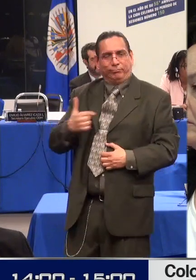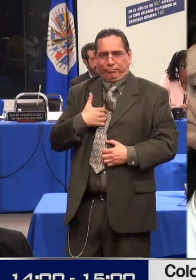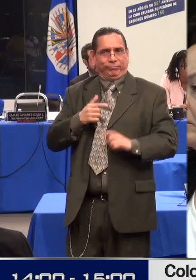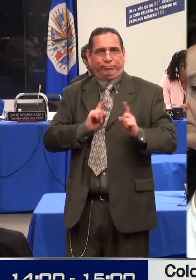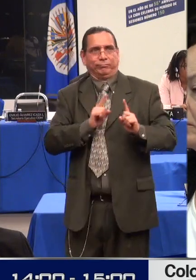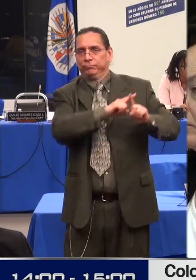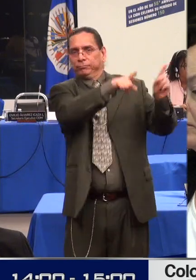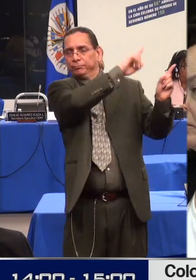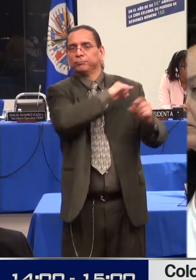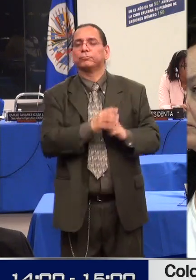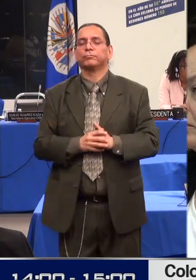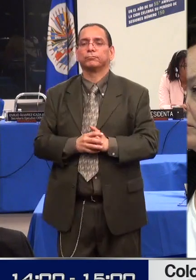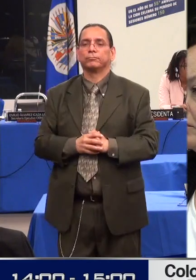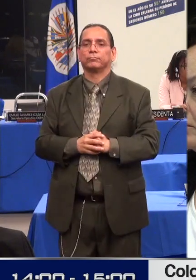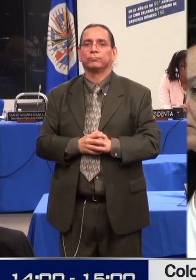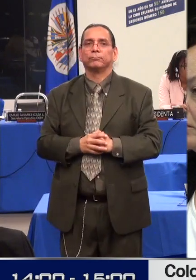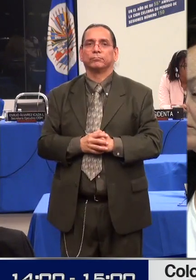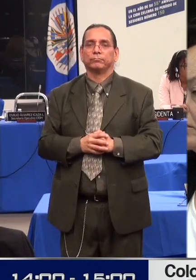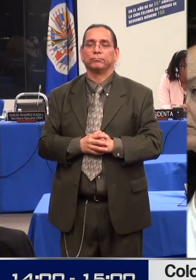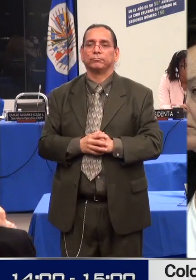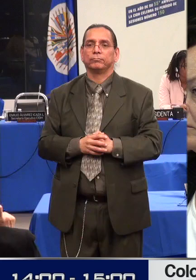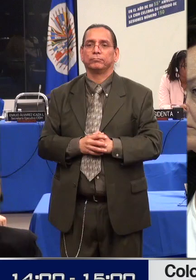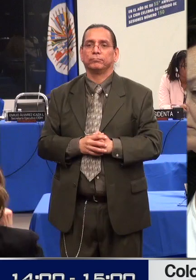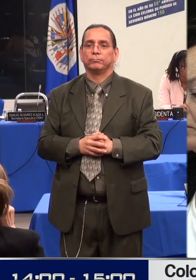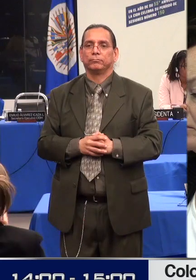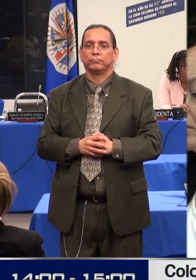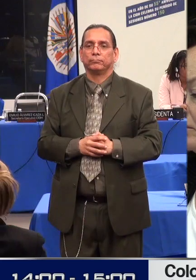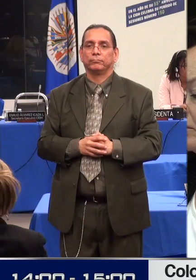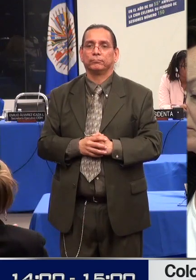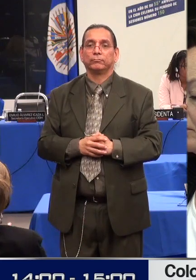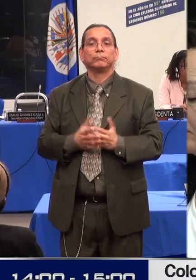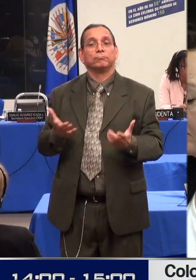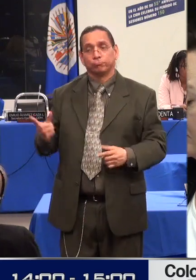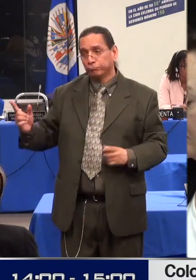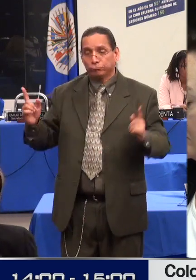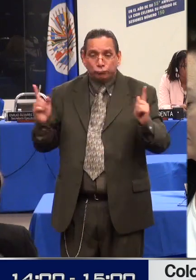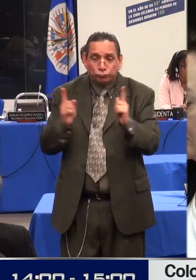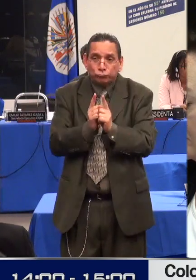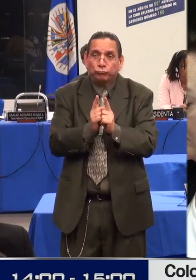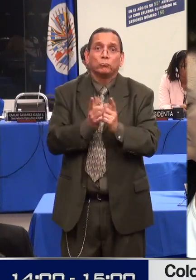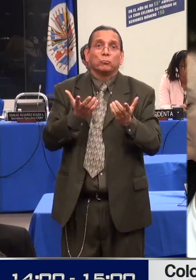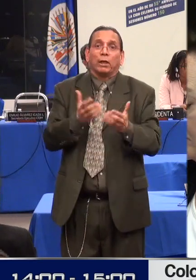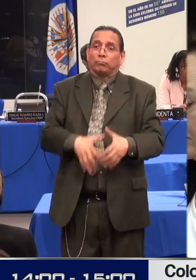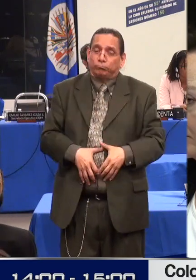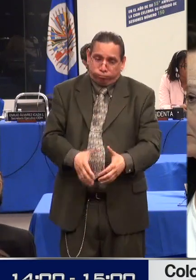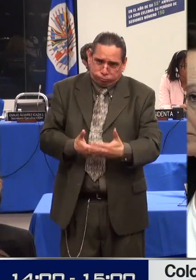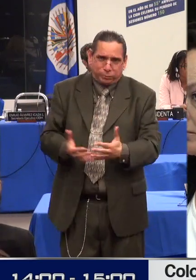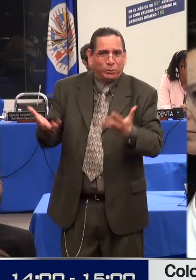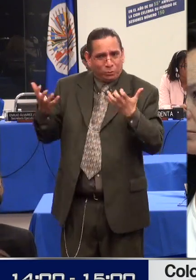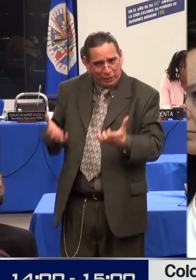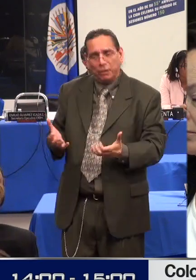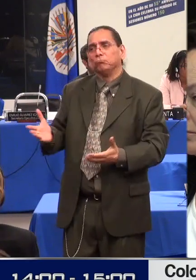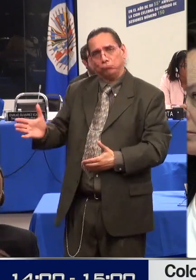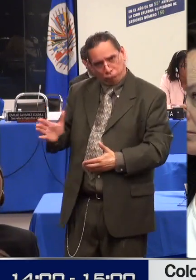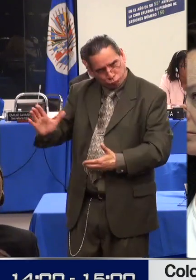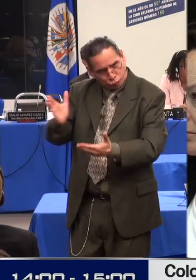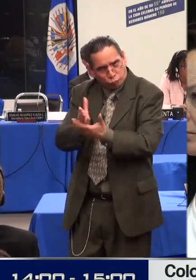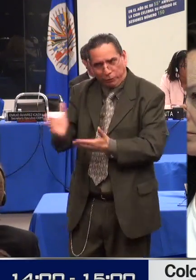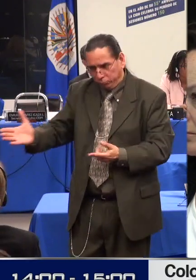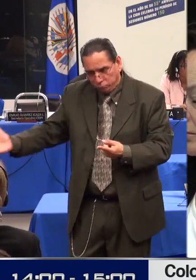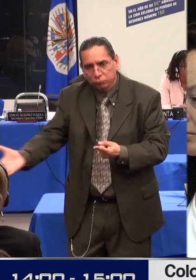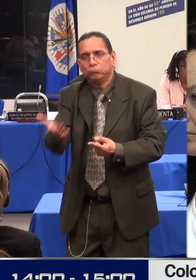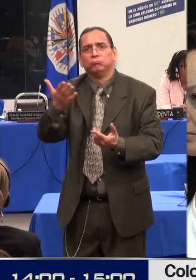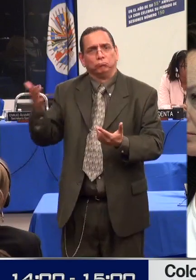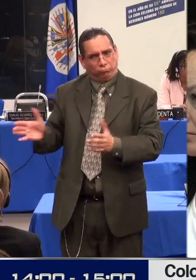torno de los derechos sexuales y reproductivos de las personas con discapacidad y la incidencia que para los mismos genera la posibilidad de la realización de